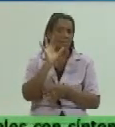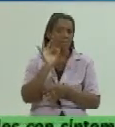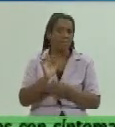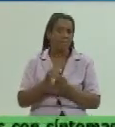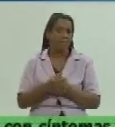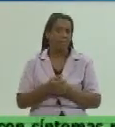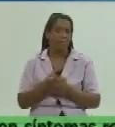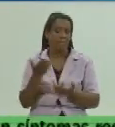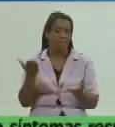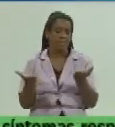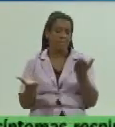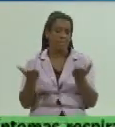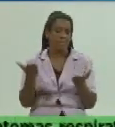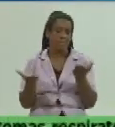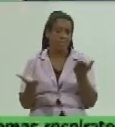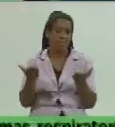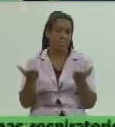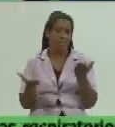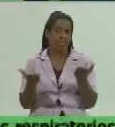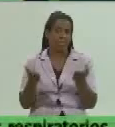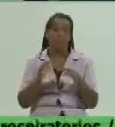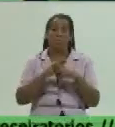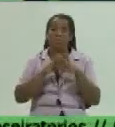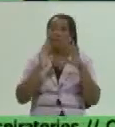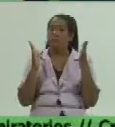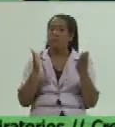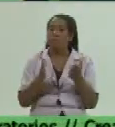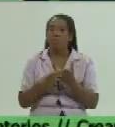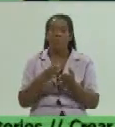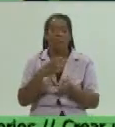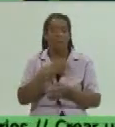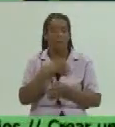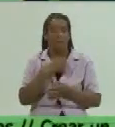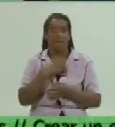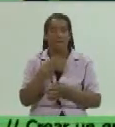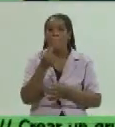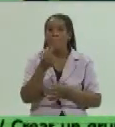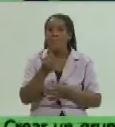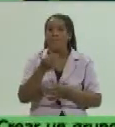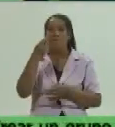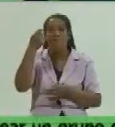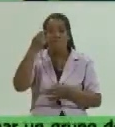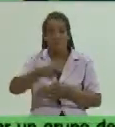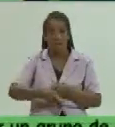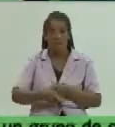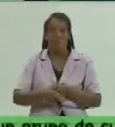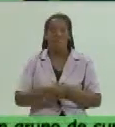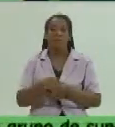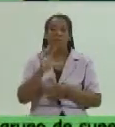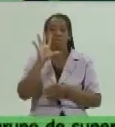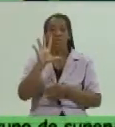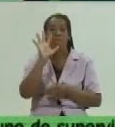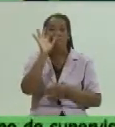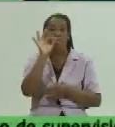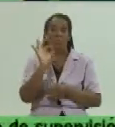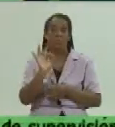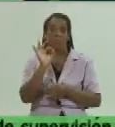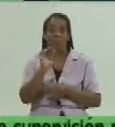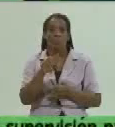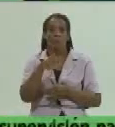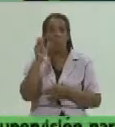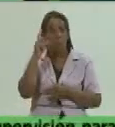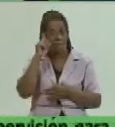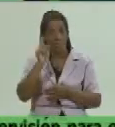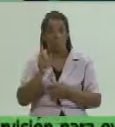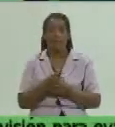diferencia la diferencia está que todo el que tiene precio topado fijado va a pagar el 5% con la nueva política con la nueva